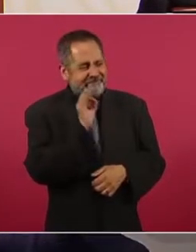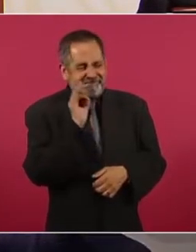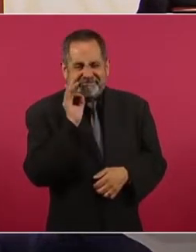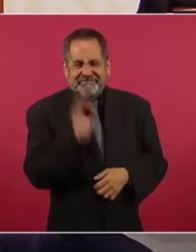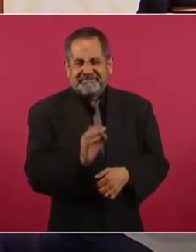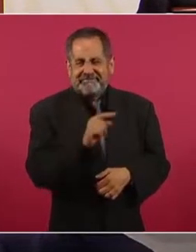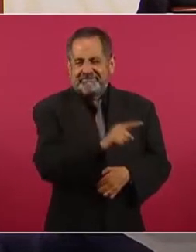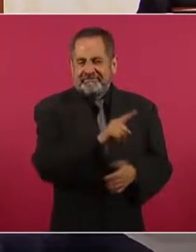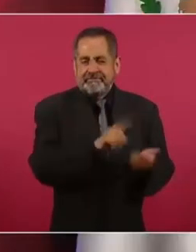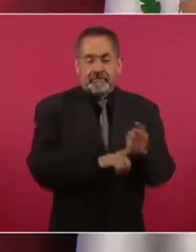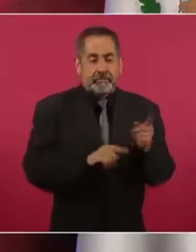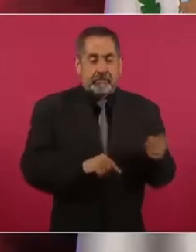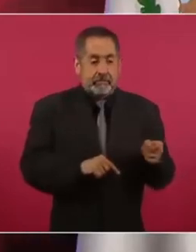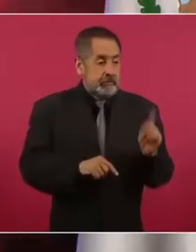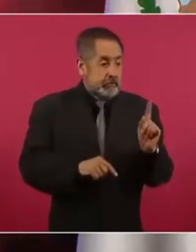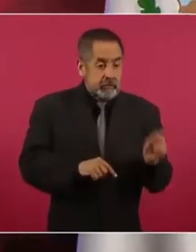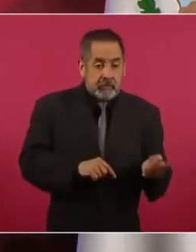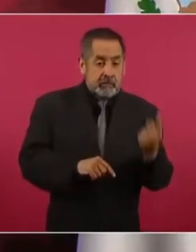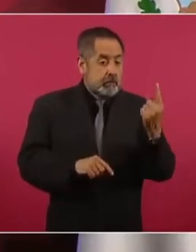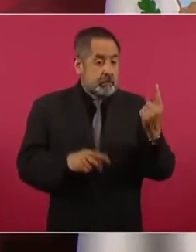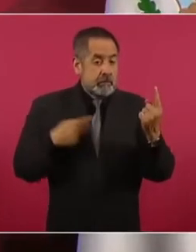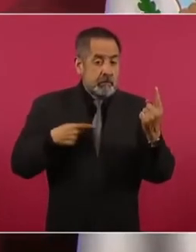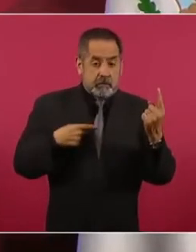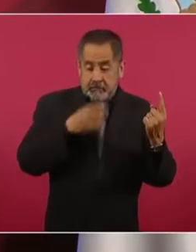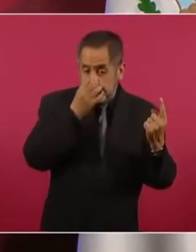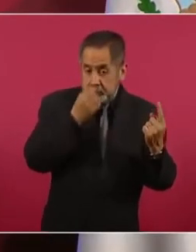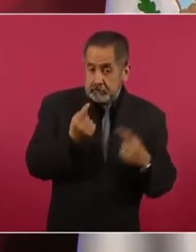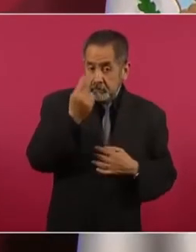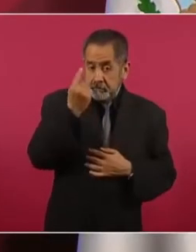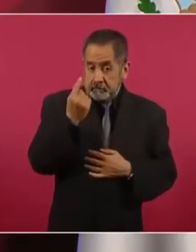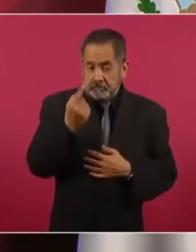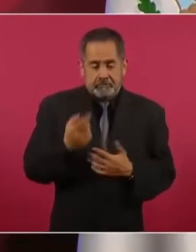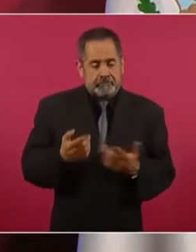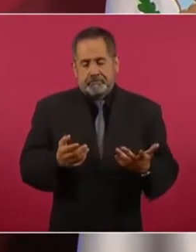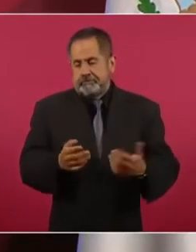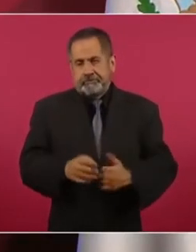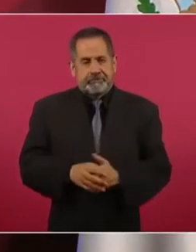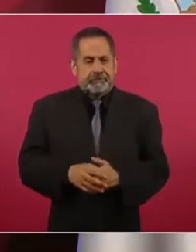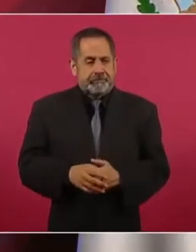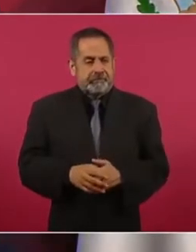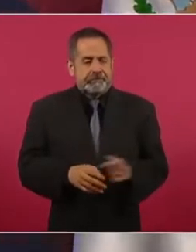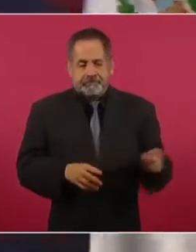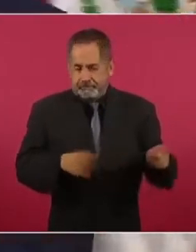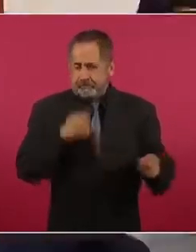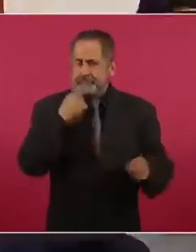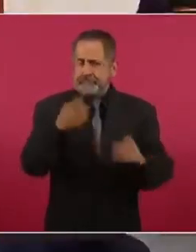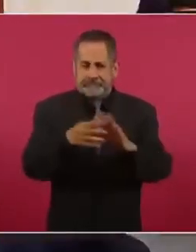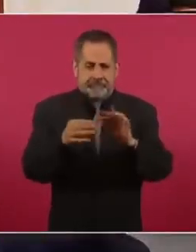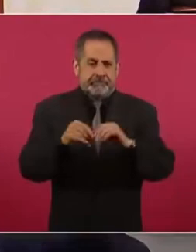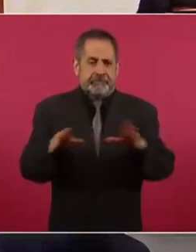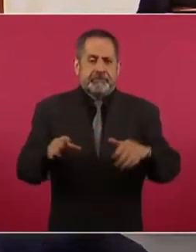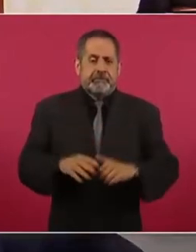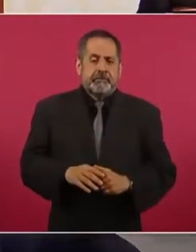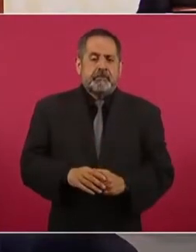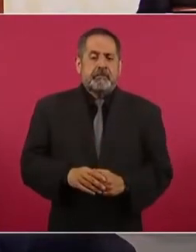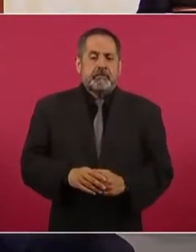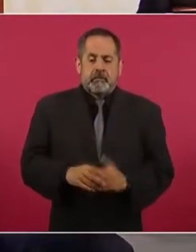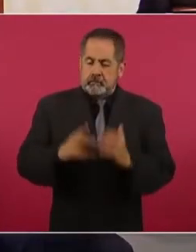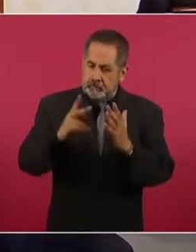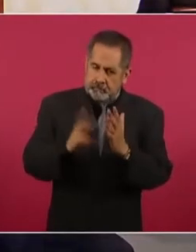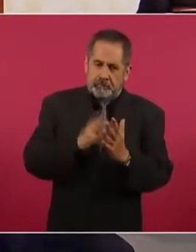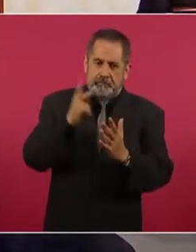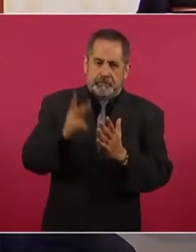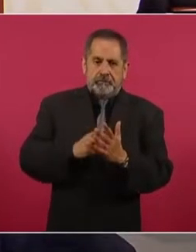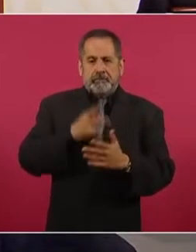pero no es el único, ya dije, y lo voy a